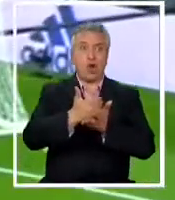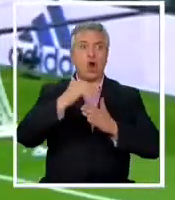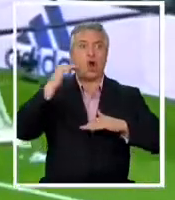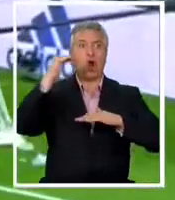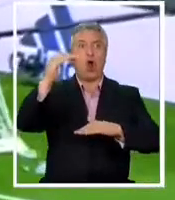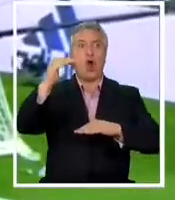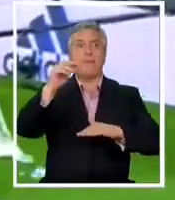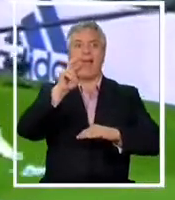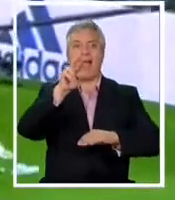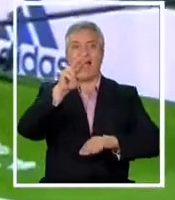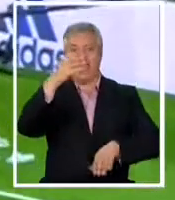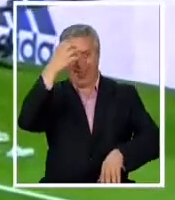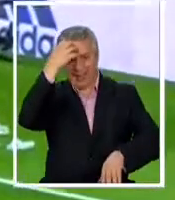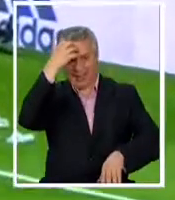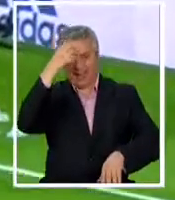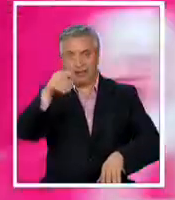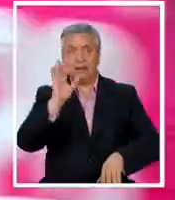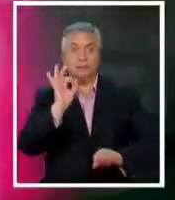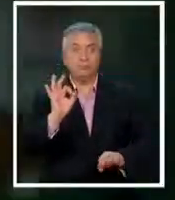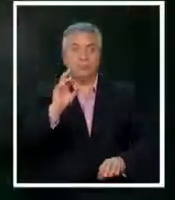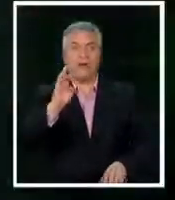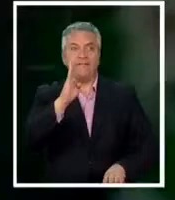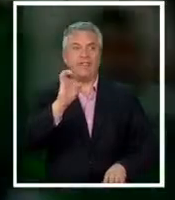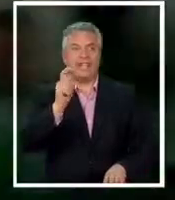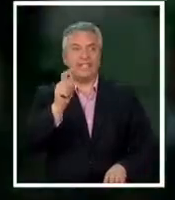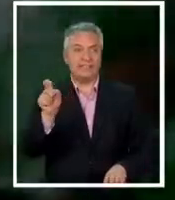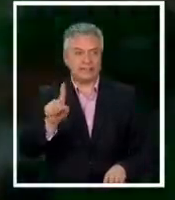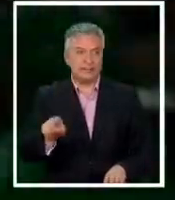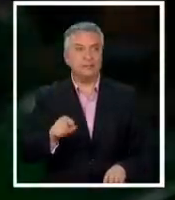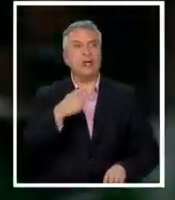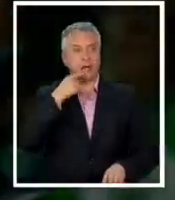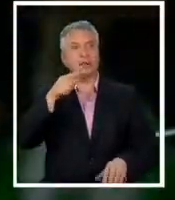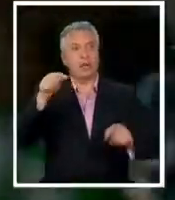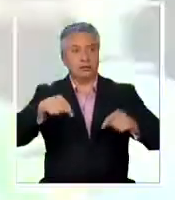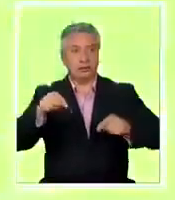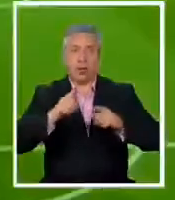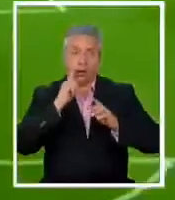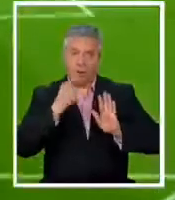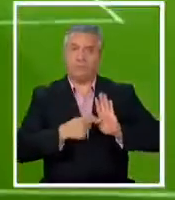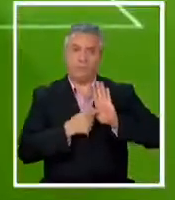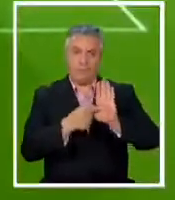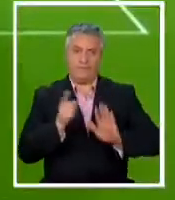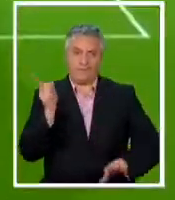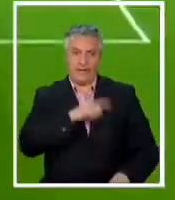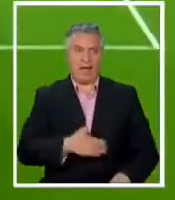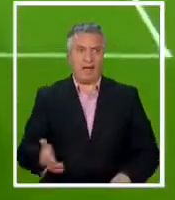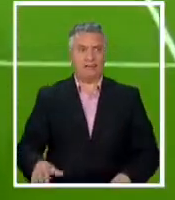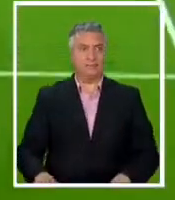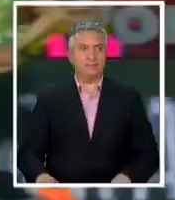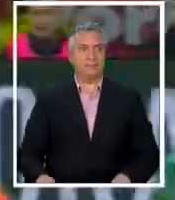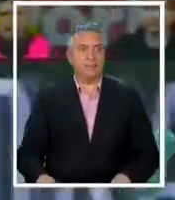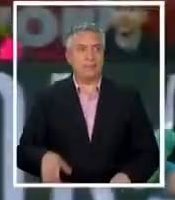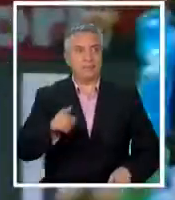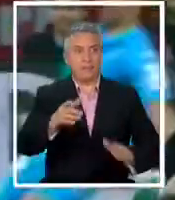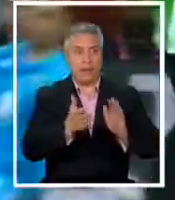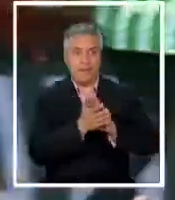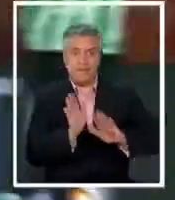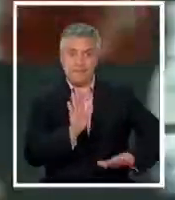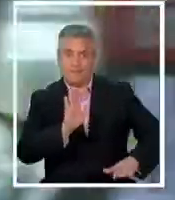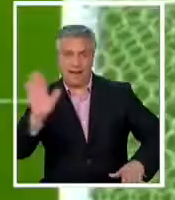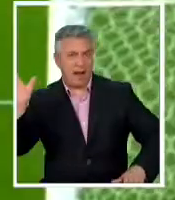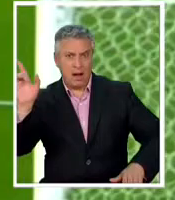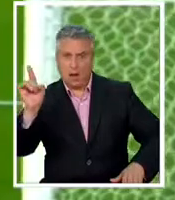Rey con el Real Betis fue titular y también la figura de la final la tapada de Claudio Bravo es